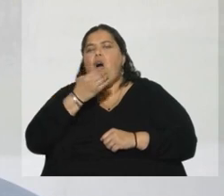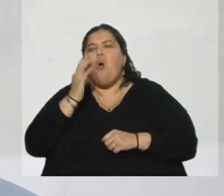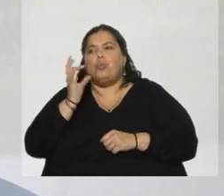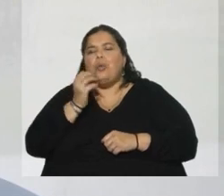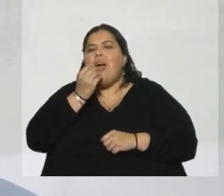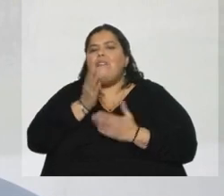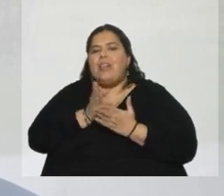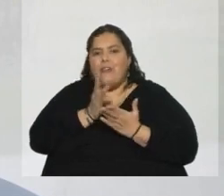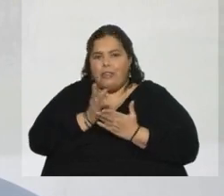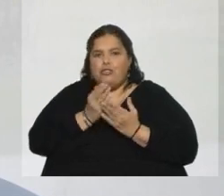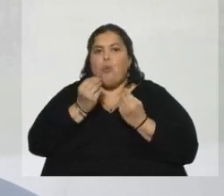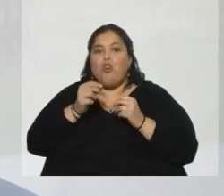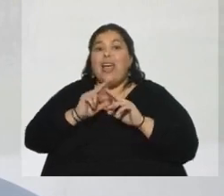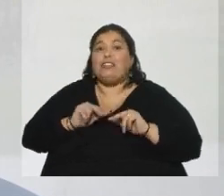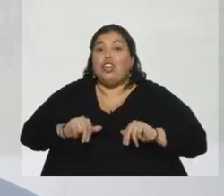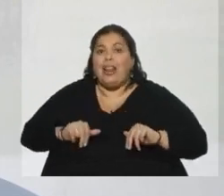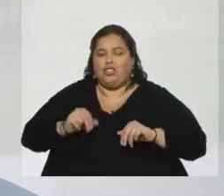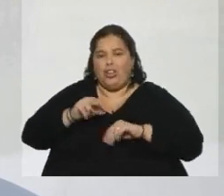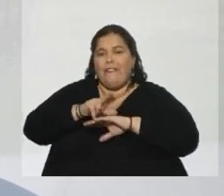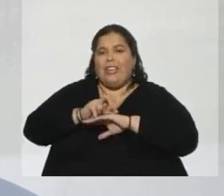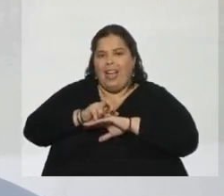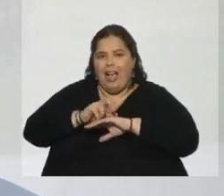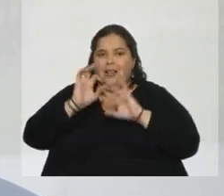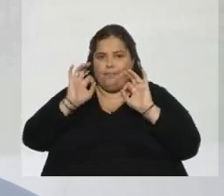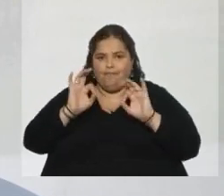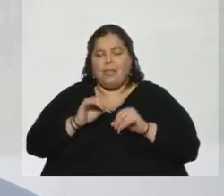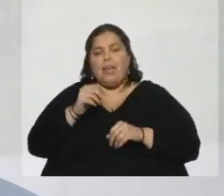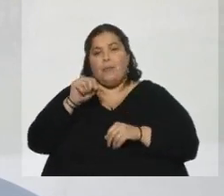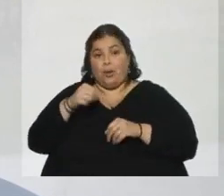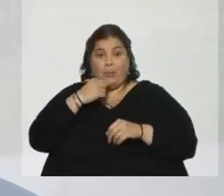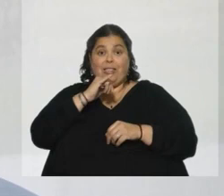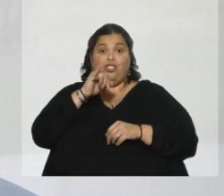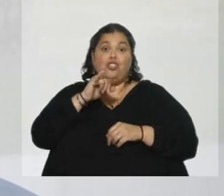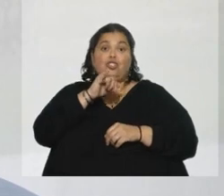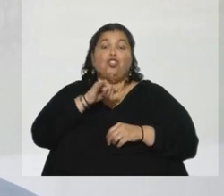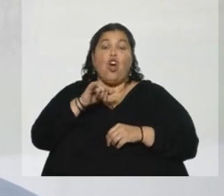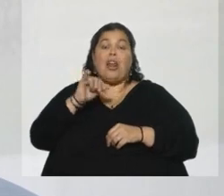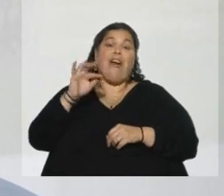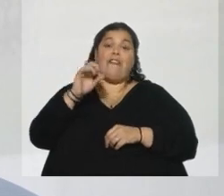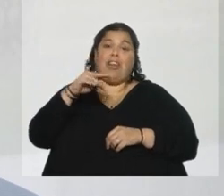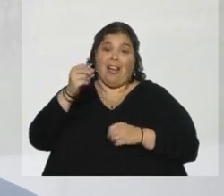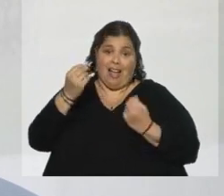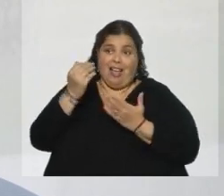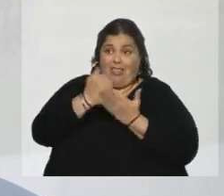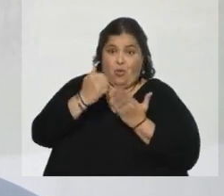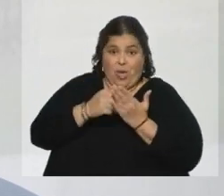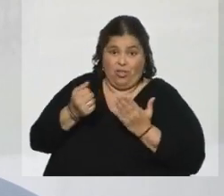exoneraciones fiscales que, como les decía al principio, hay que ver hasta qué punto son